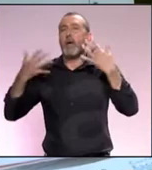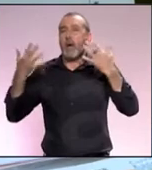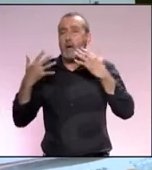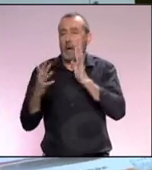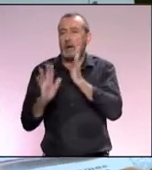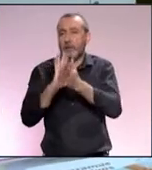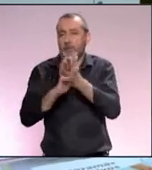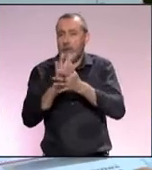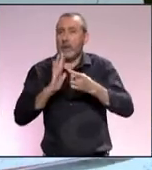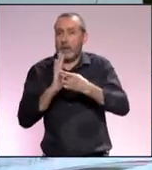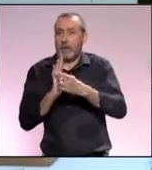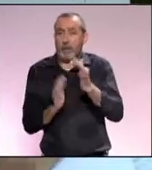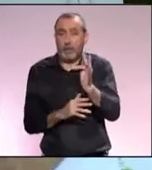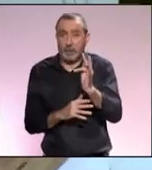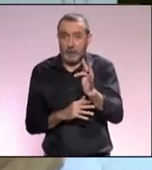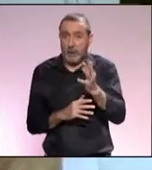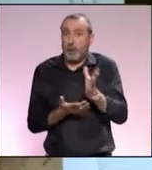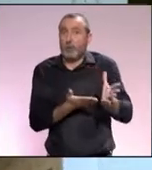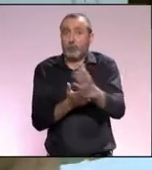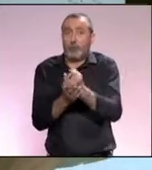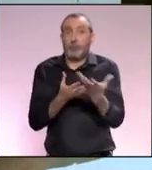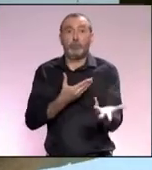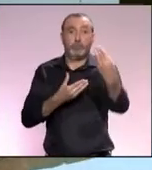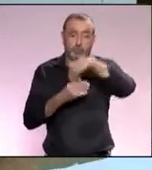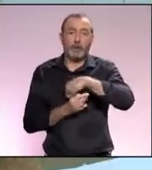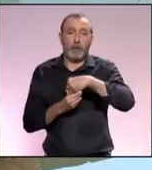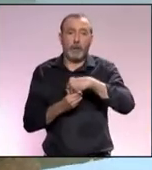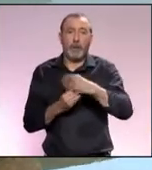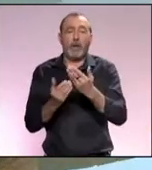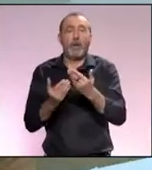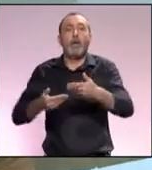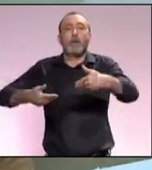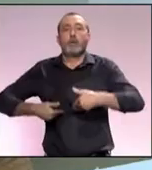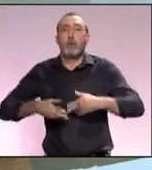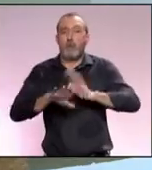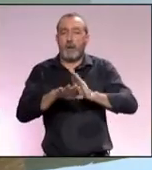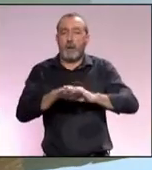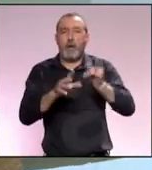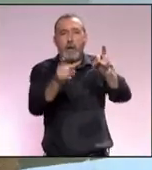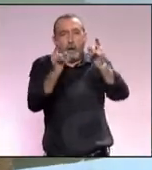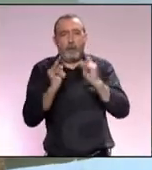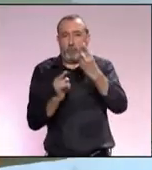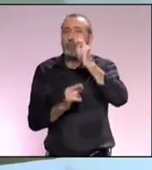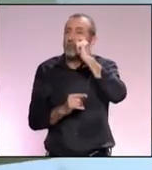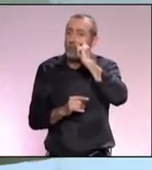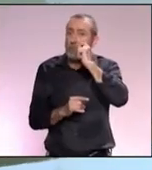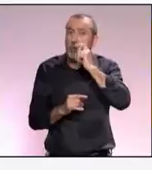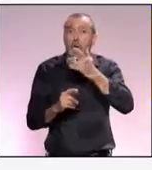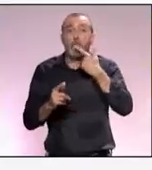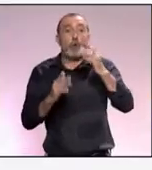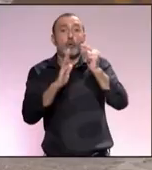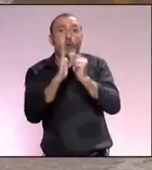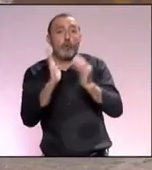os digo. Todo eso lo único que hace es ayudarnos a atraer un turismo que de otra manera no vendría.